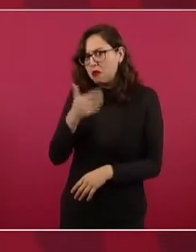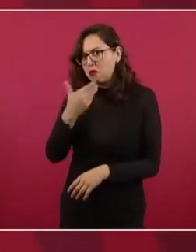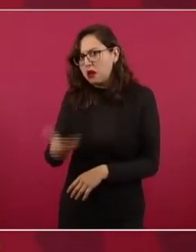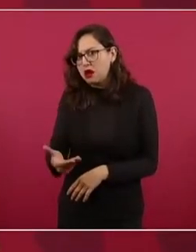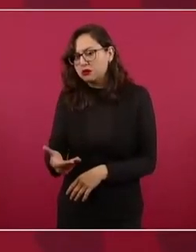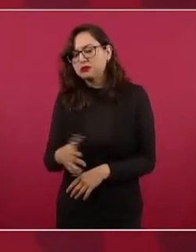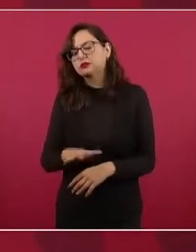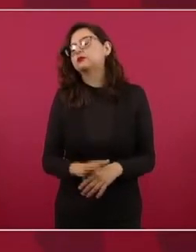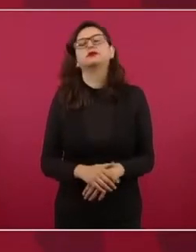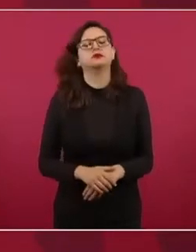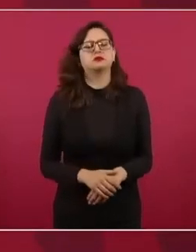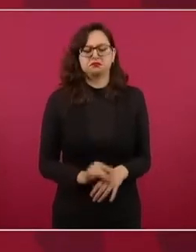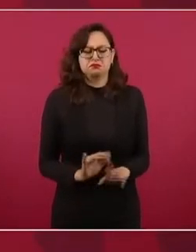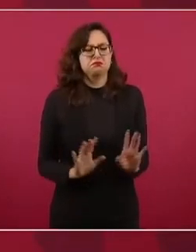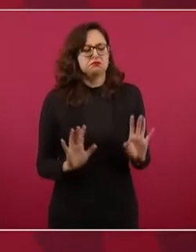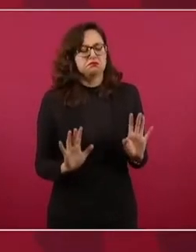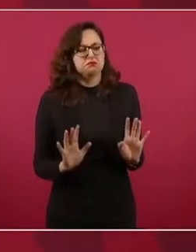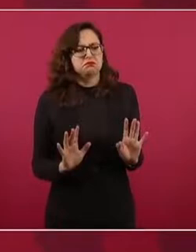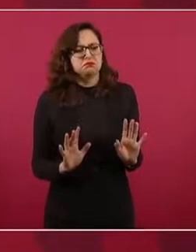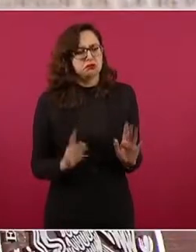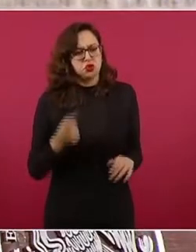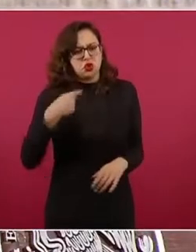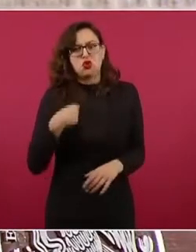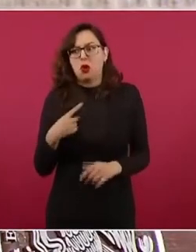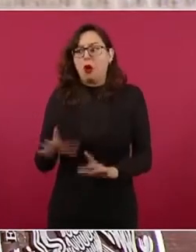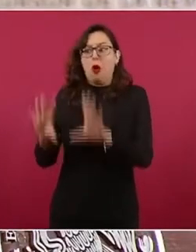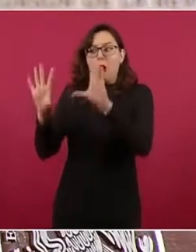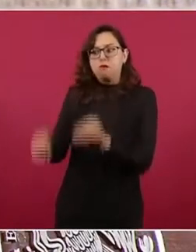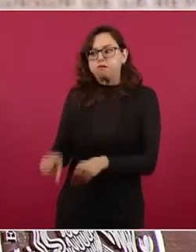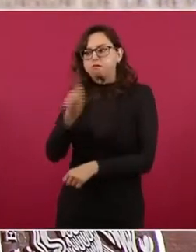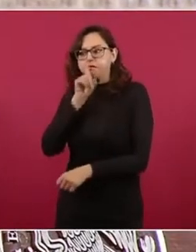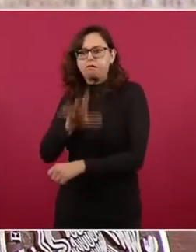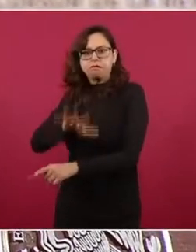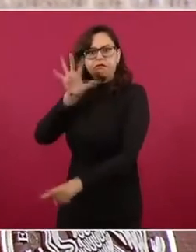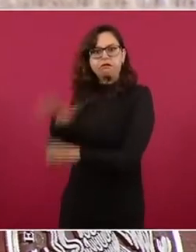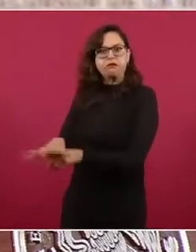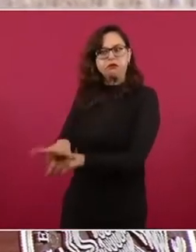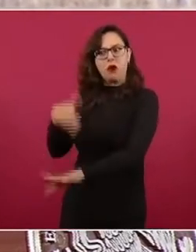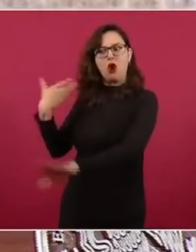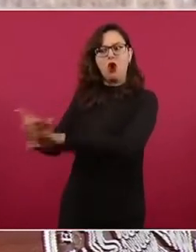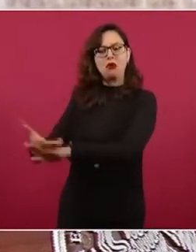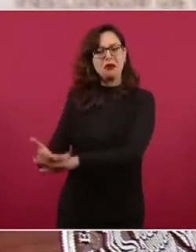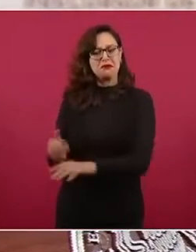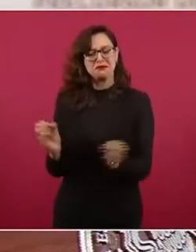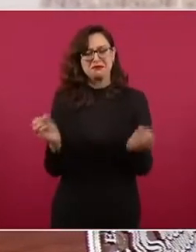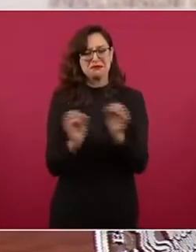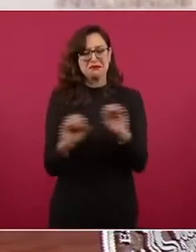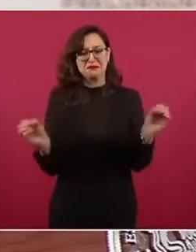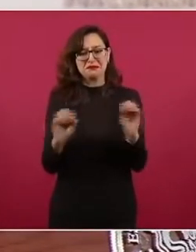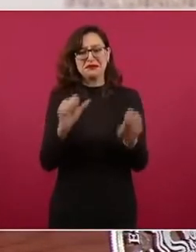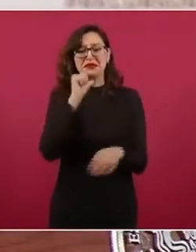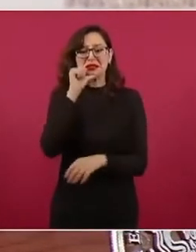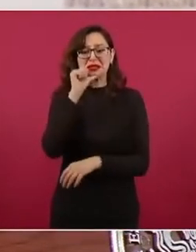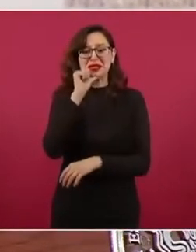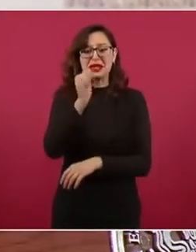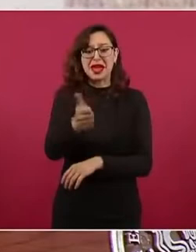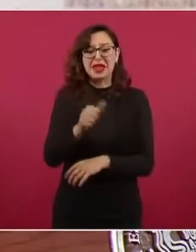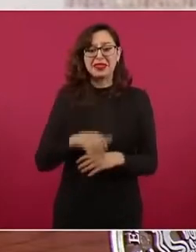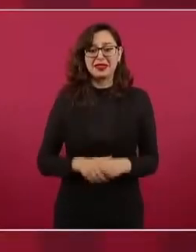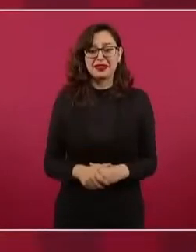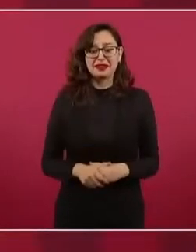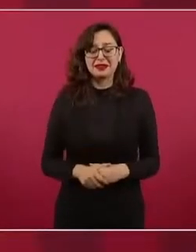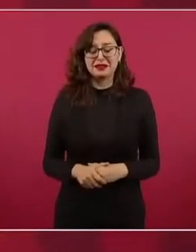Lo que pasa es que antes le